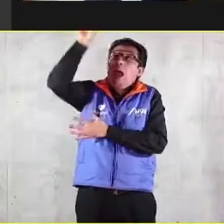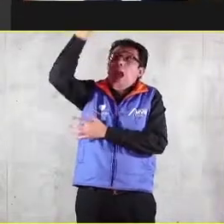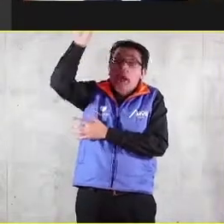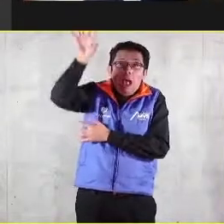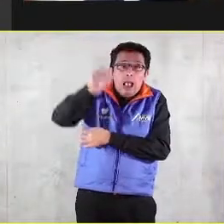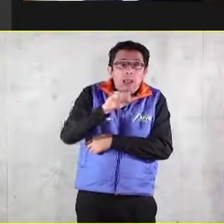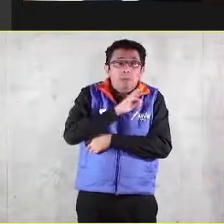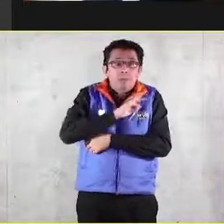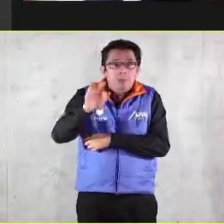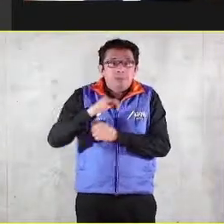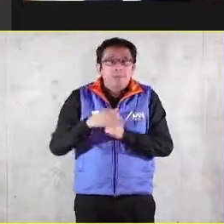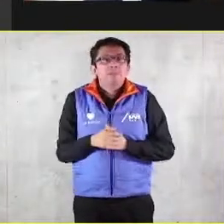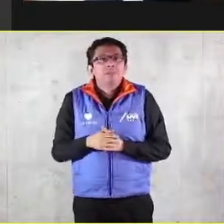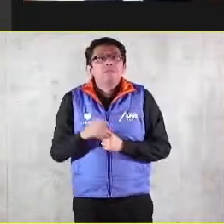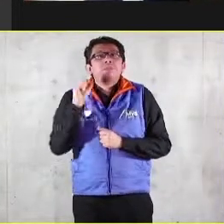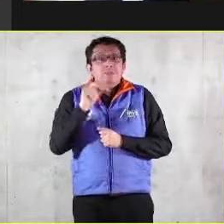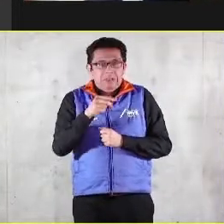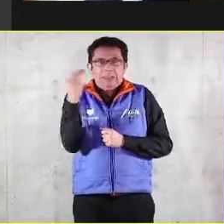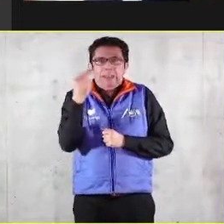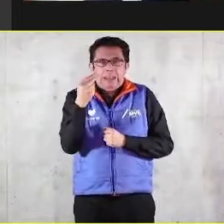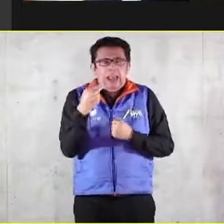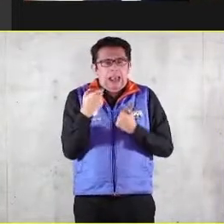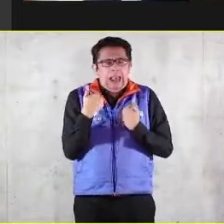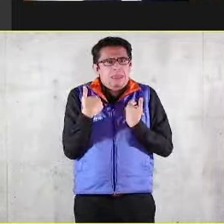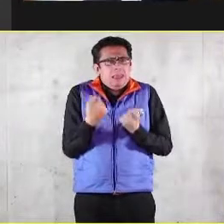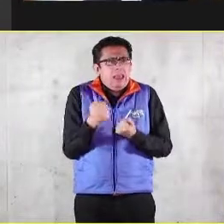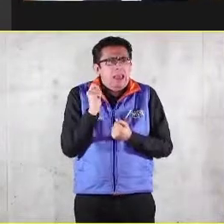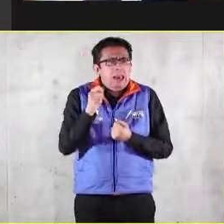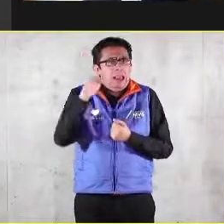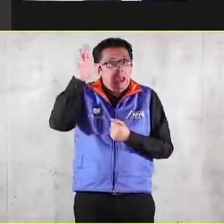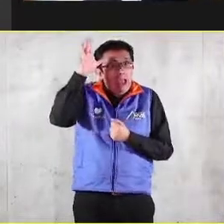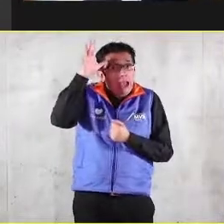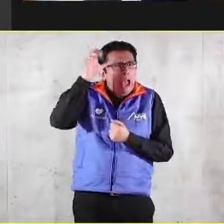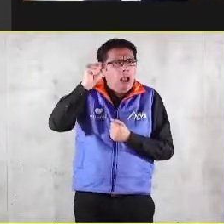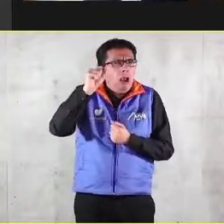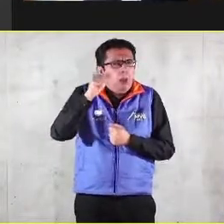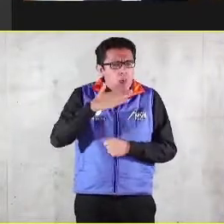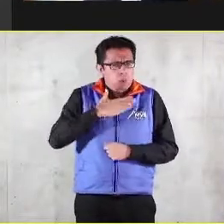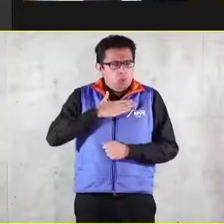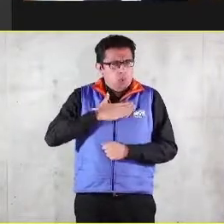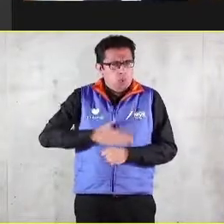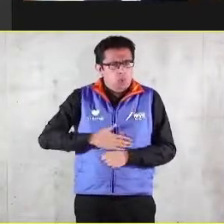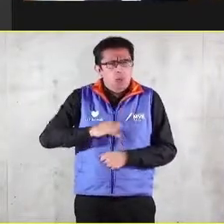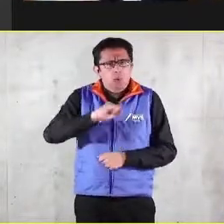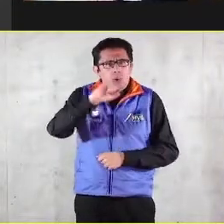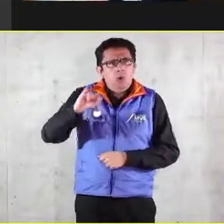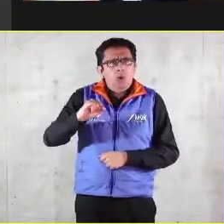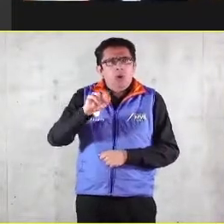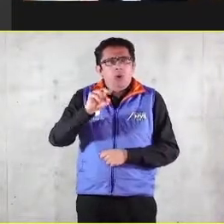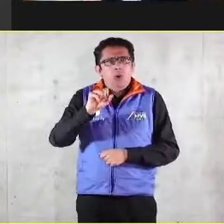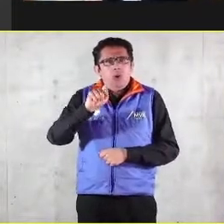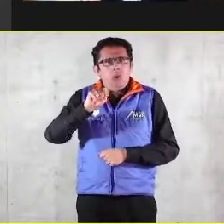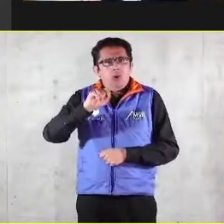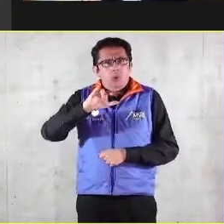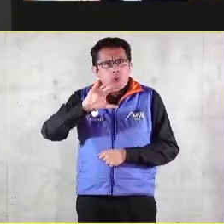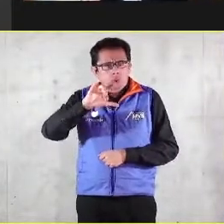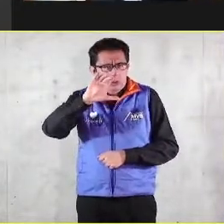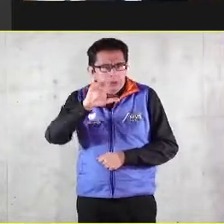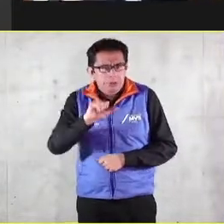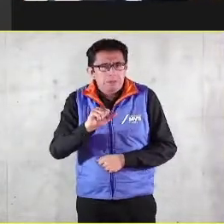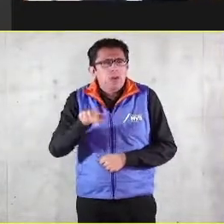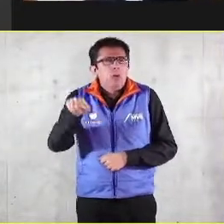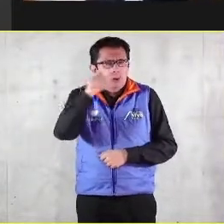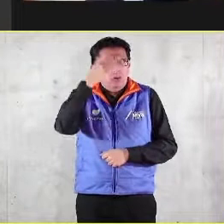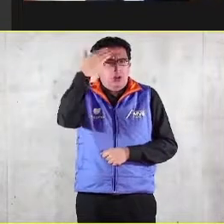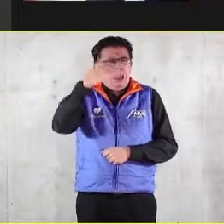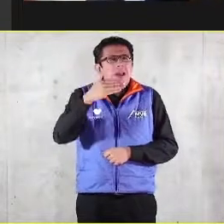entender otro concepto más que es la justicia. La justicia como ustedes saben y siempre se malentiende ¿no? Porque cuando